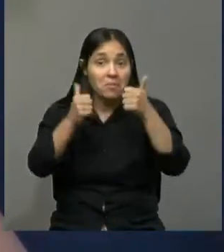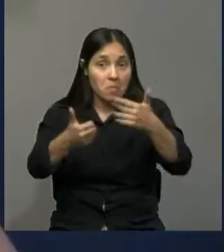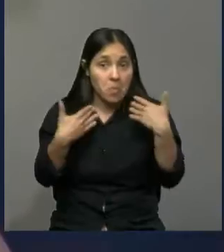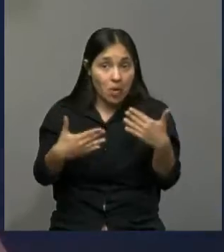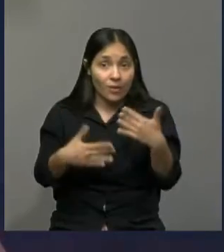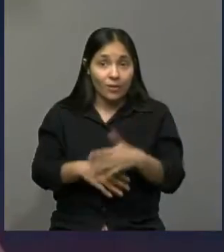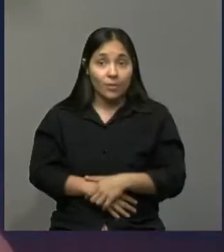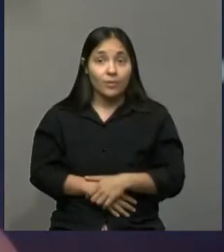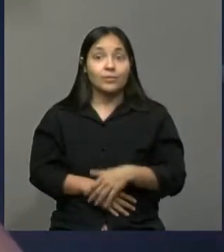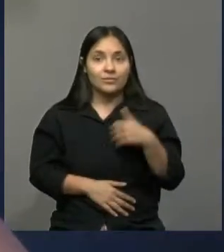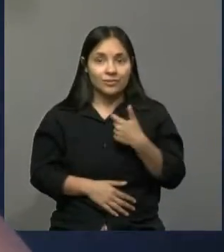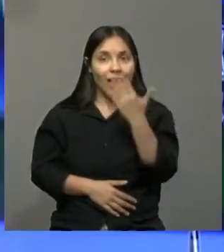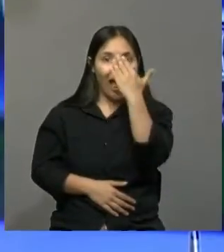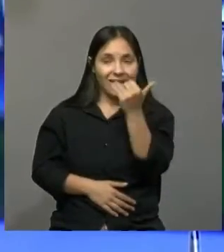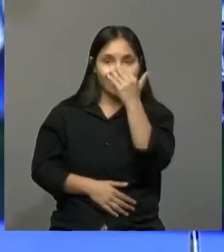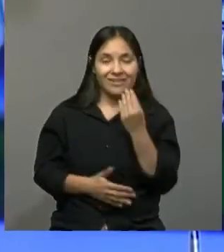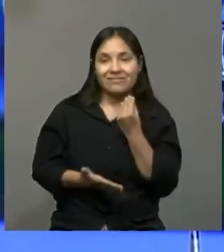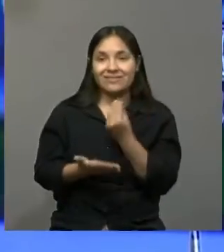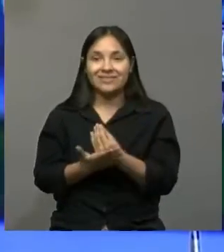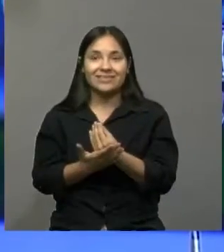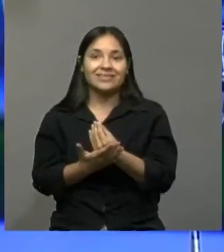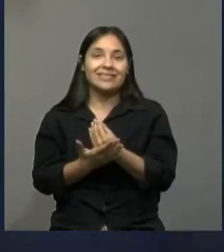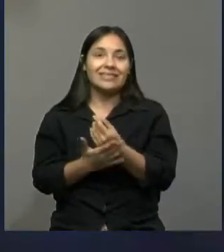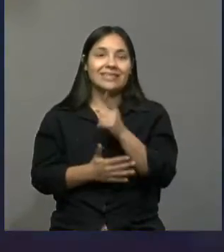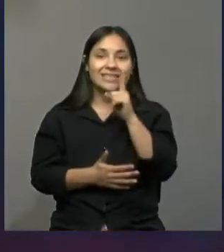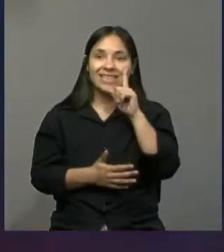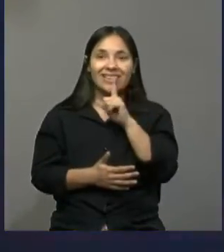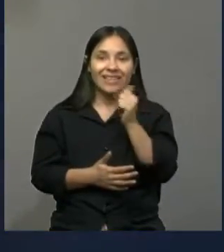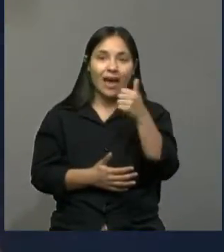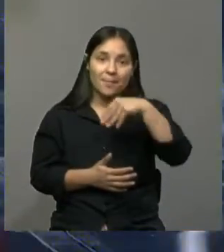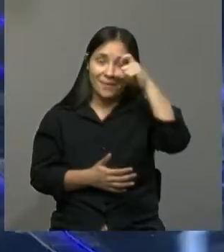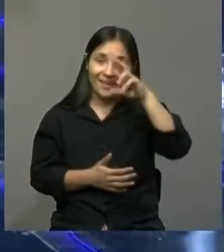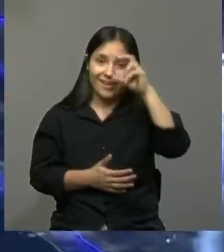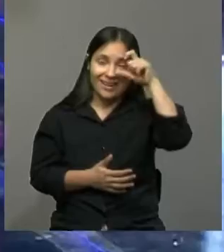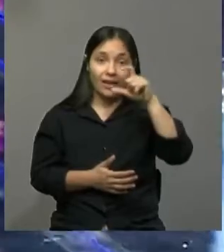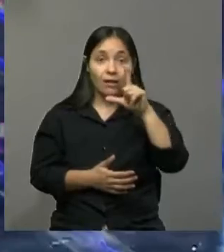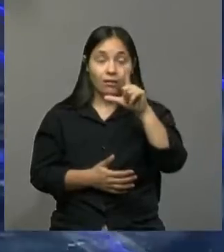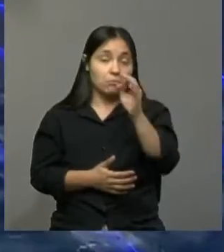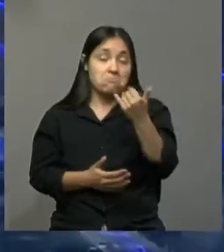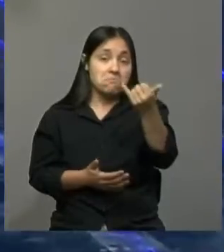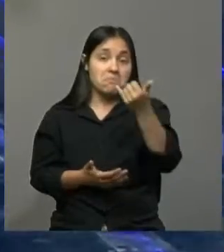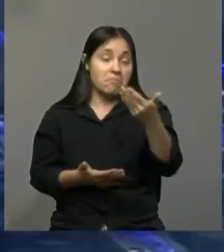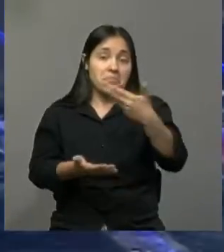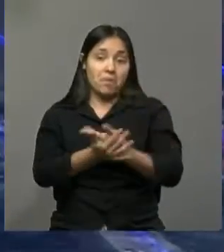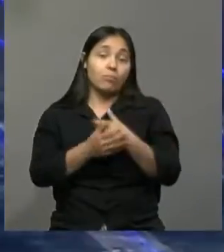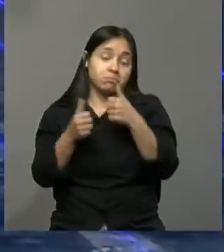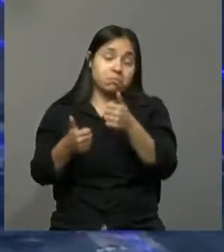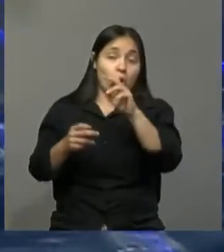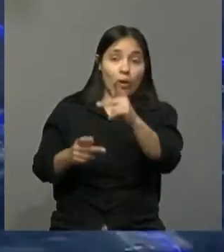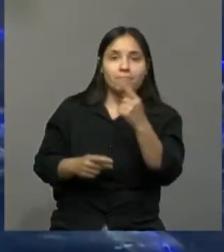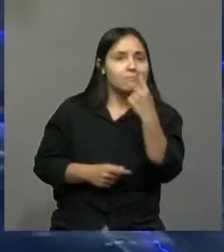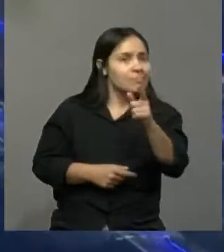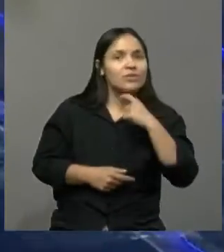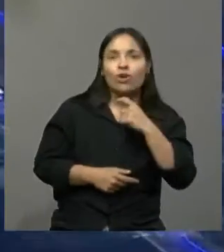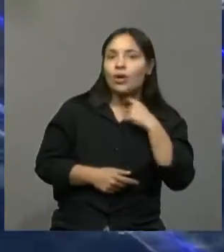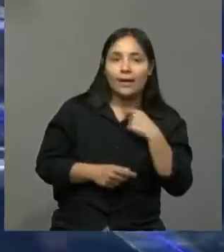Entonces, tuve que actuar de Tita Merelo. Pero lo mío era el Malambo, si yo entré con Malambo. Ah, mirá vos, ese detalle no lo